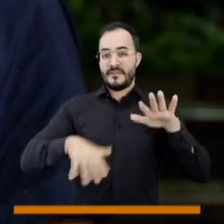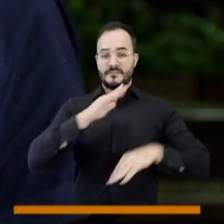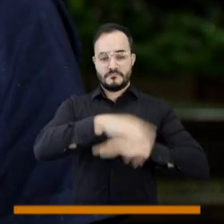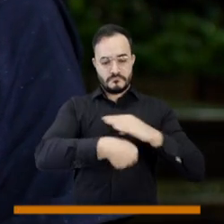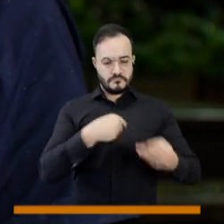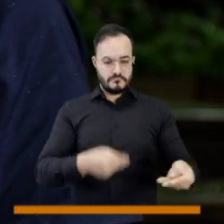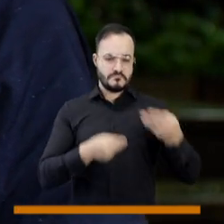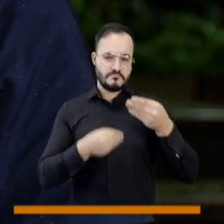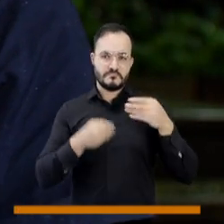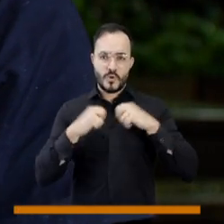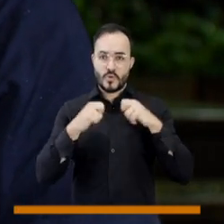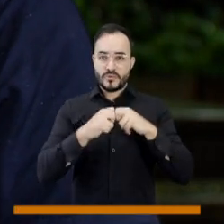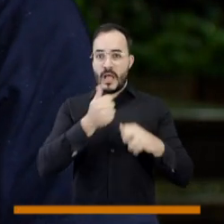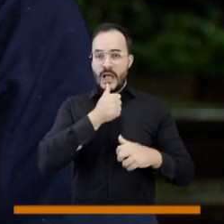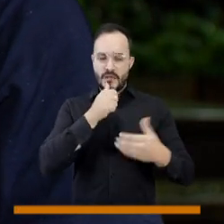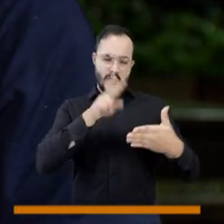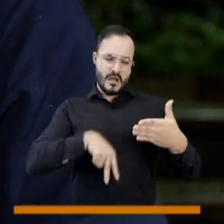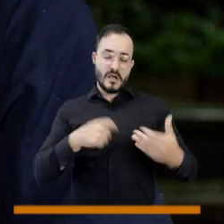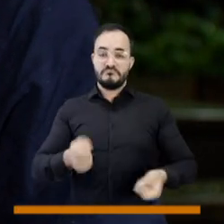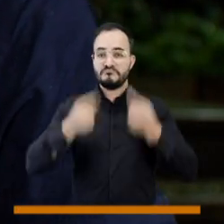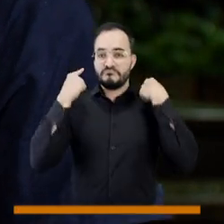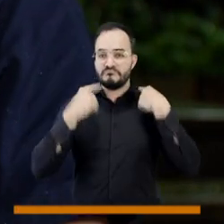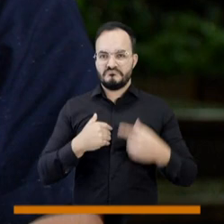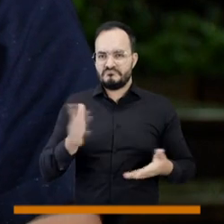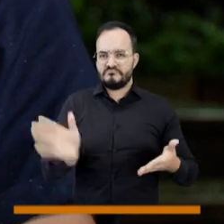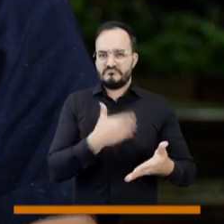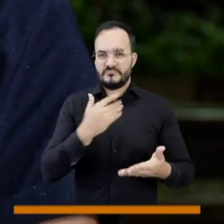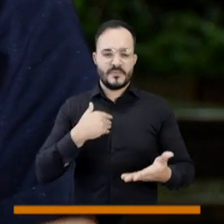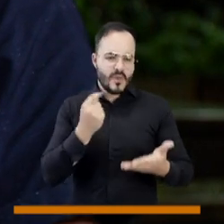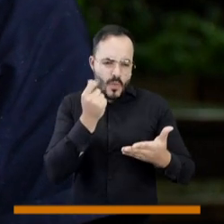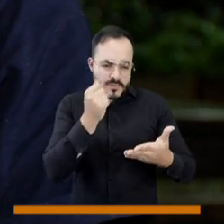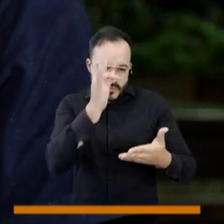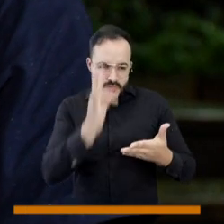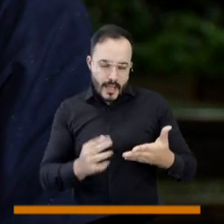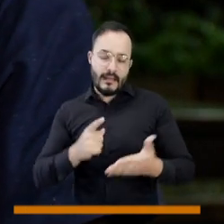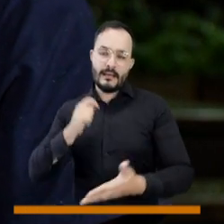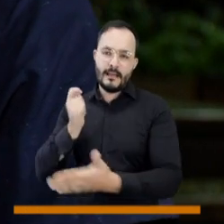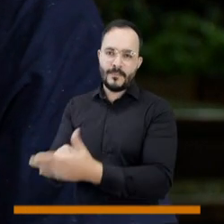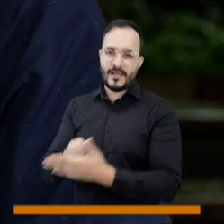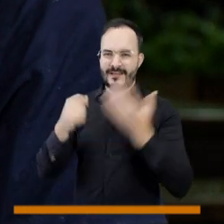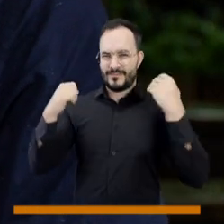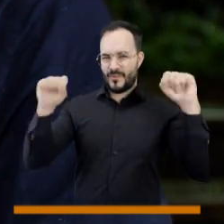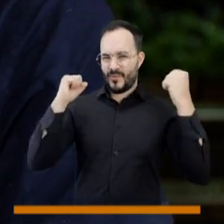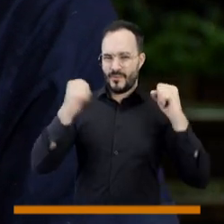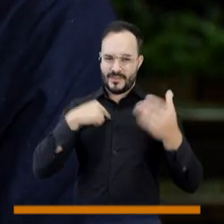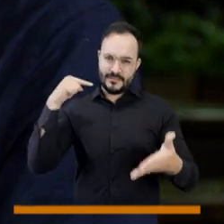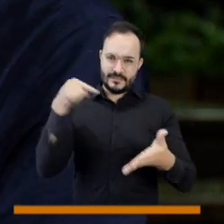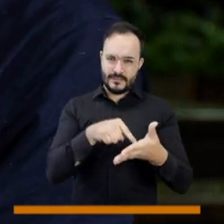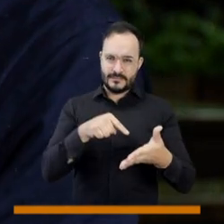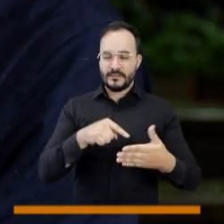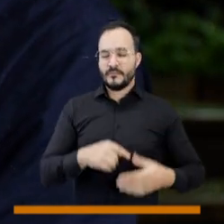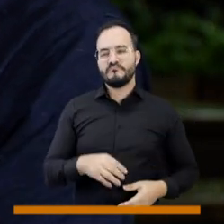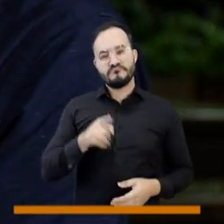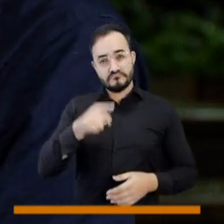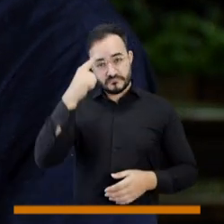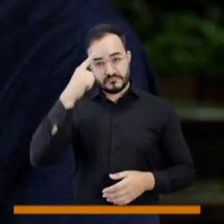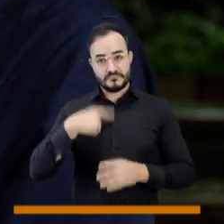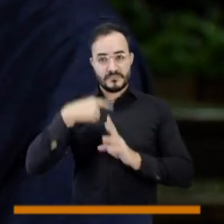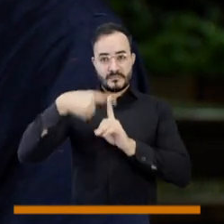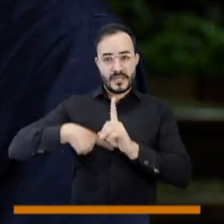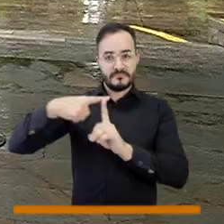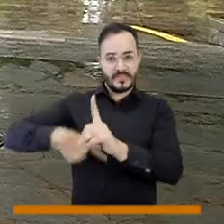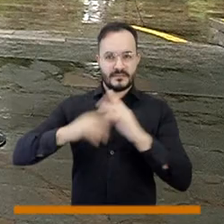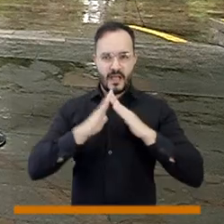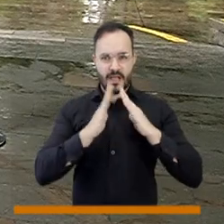no llega la factura de servicios públicos ni la leemos ni la entendemos, solo vemos cuándo toca pagar, pero yo les puedo preguntar a ustedes si saben